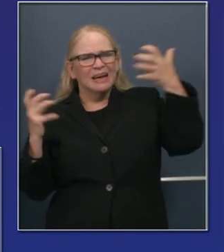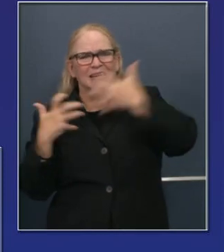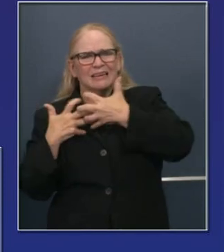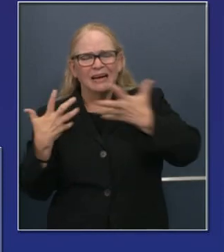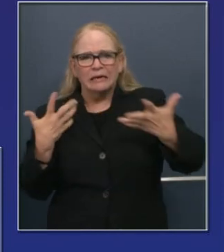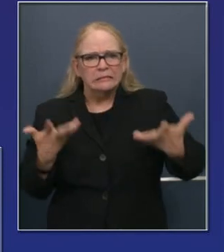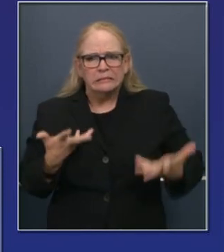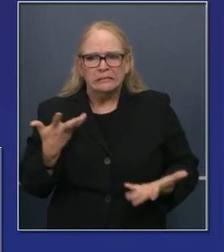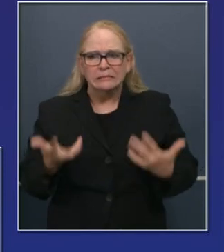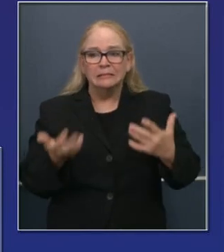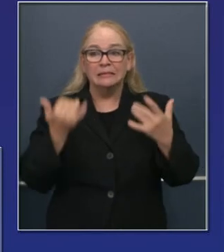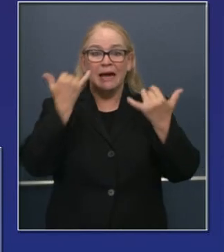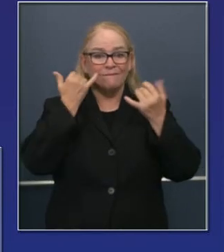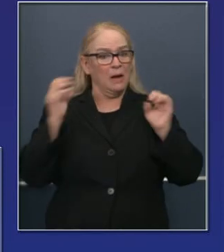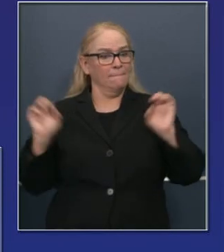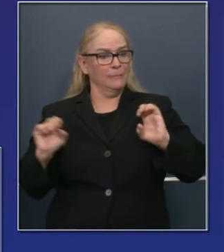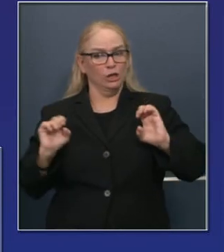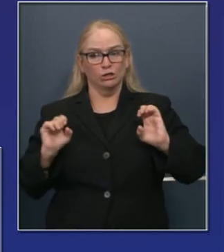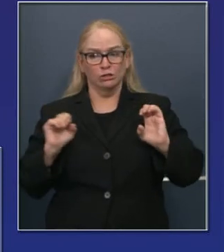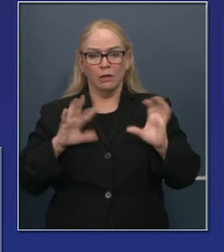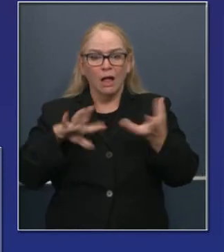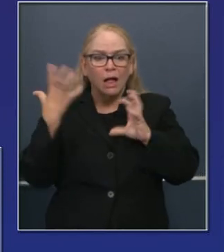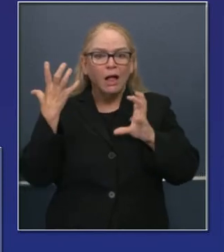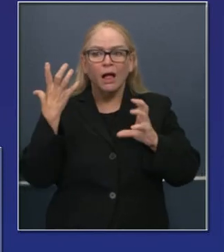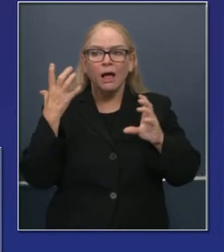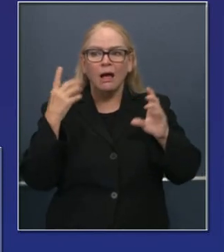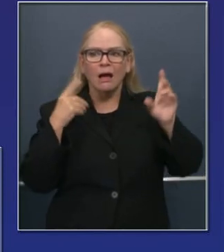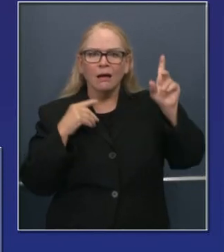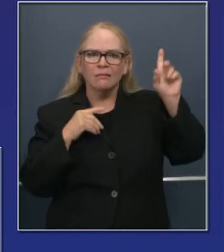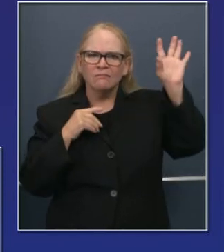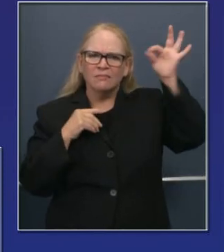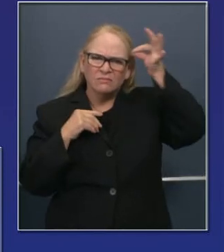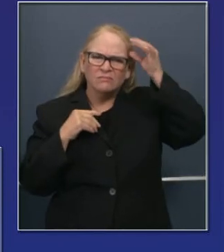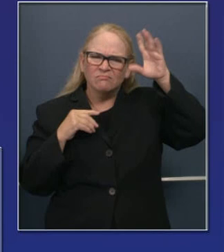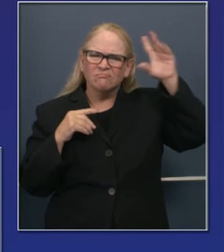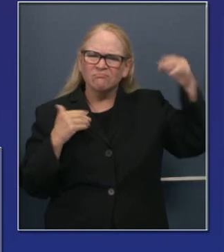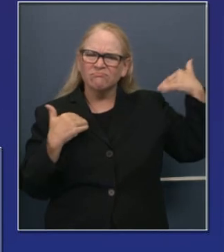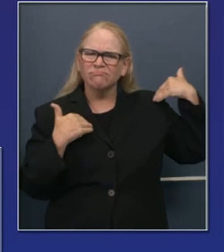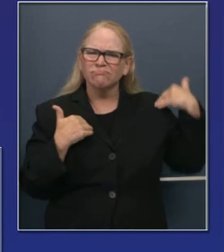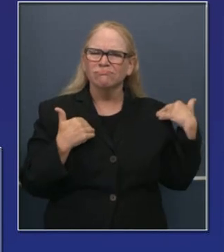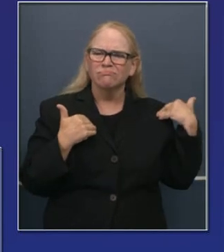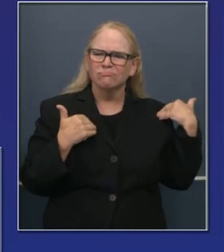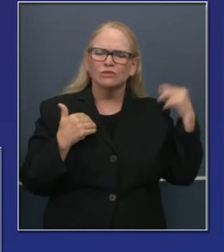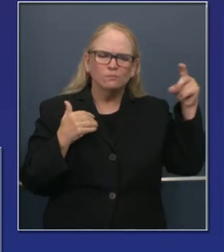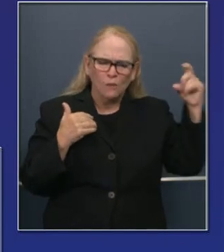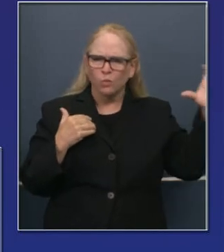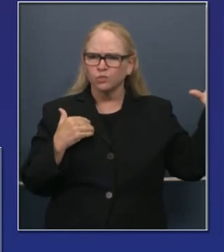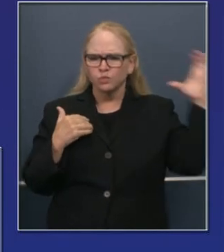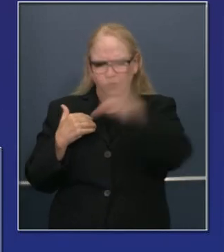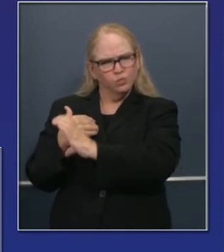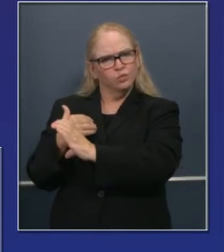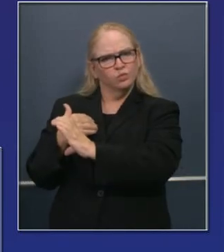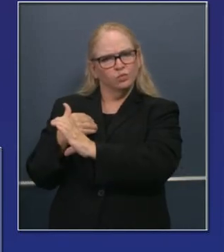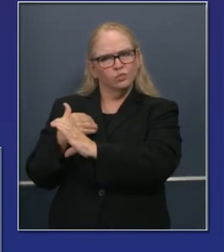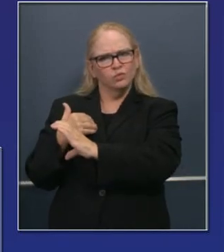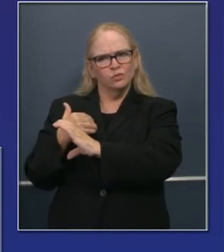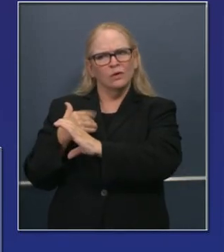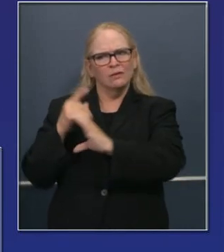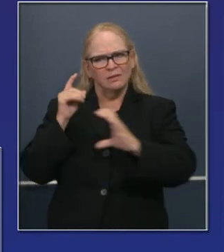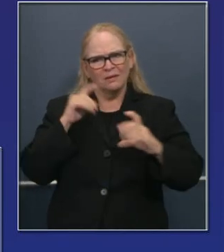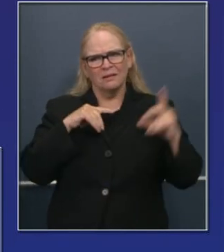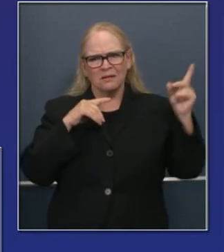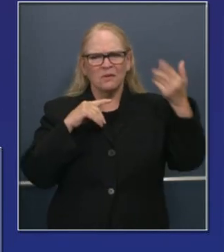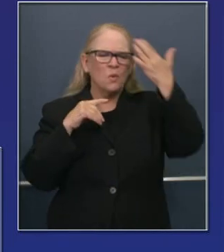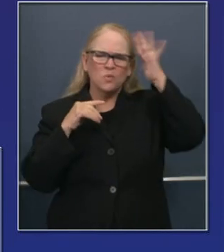Típicamente, el gobierno federal, en particular en momentos de emergencia, envía el dinero por delante, reconociendo